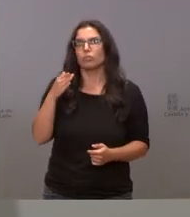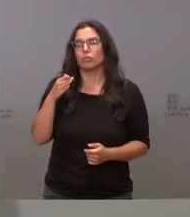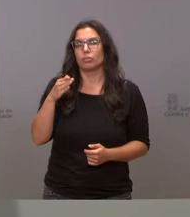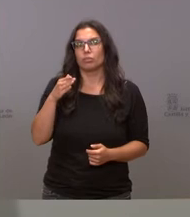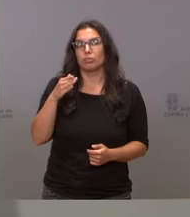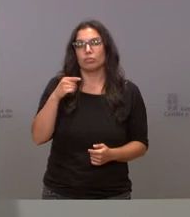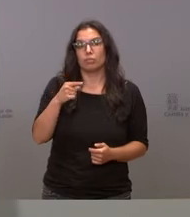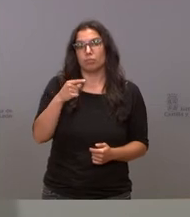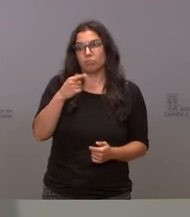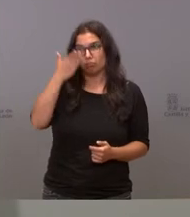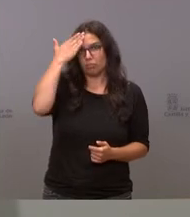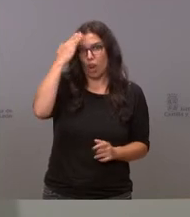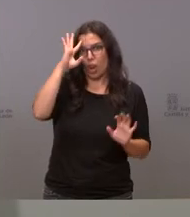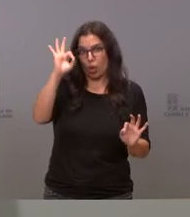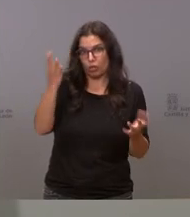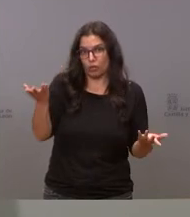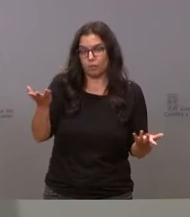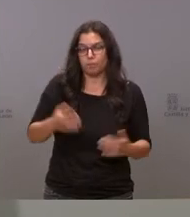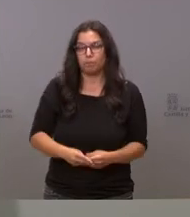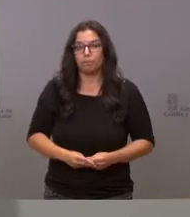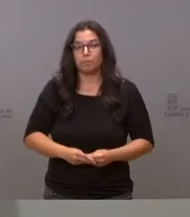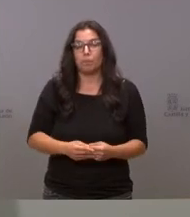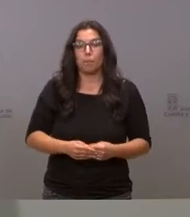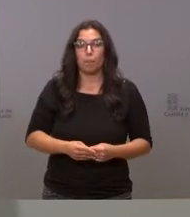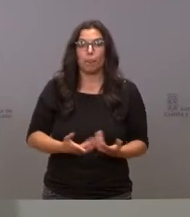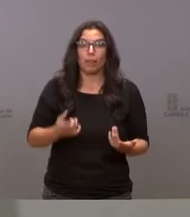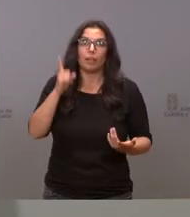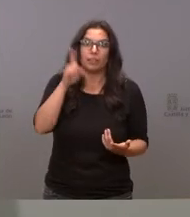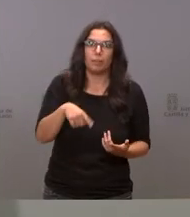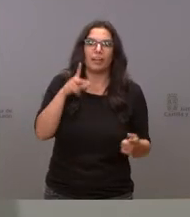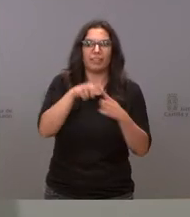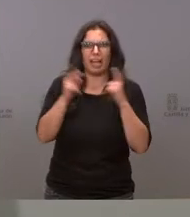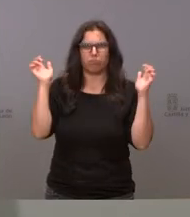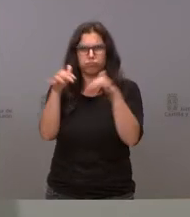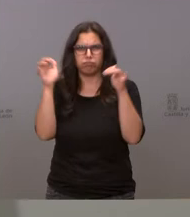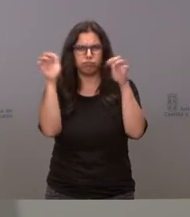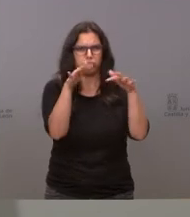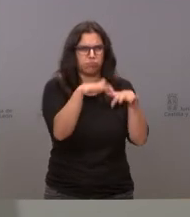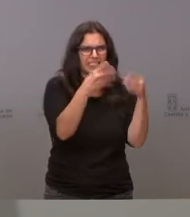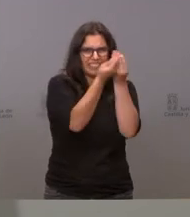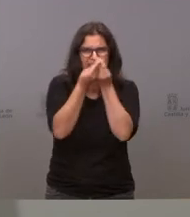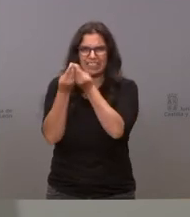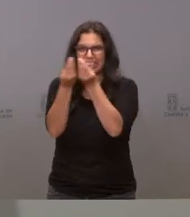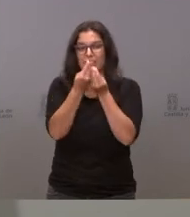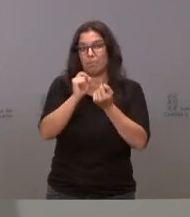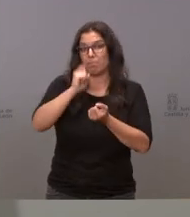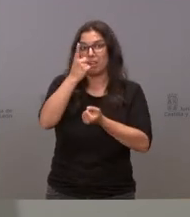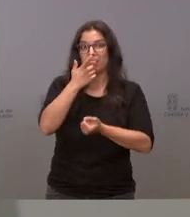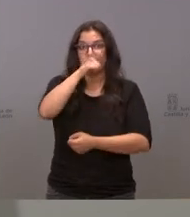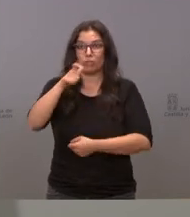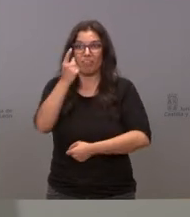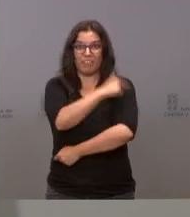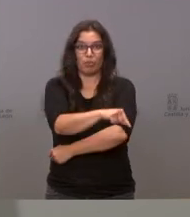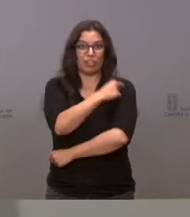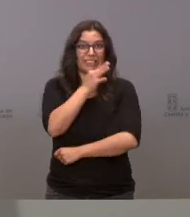eso es lo sensato y lo sensato en la medida de lo posible es evitar aglomeraciones sobre todo de aquellas personas que aún no están vacunadas lo ha